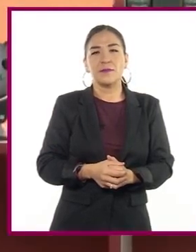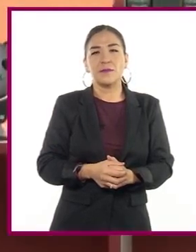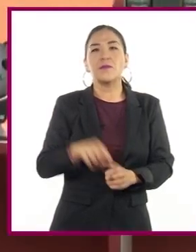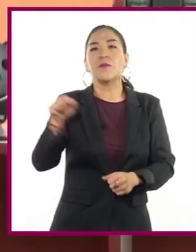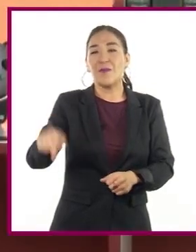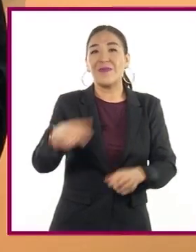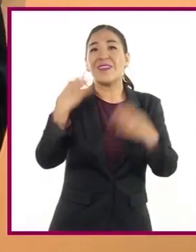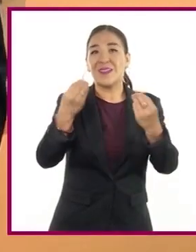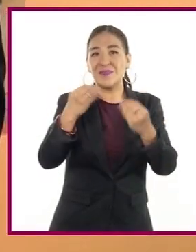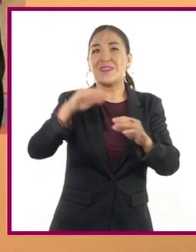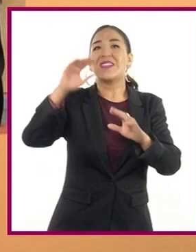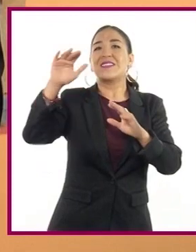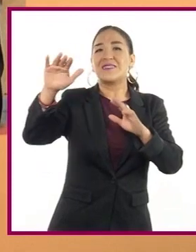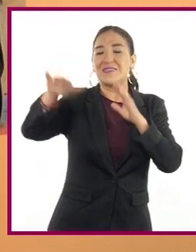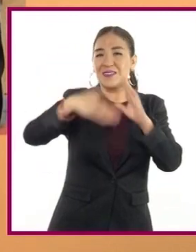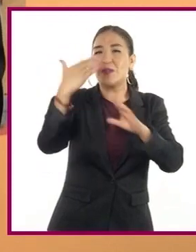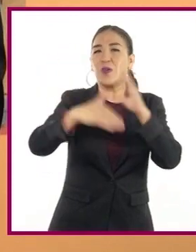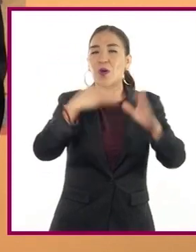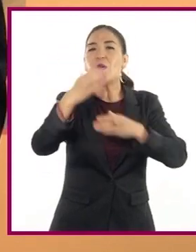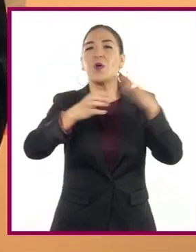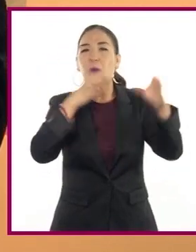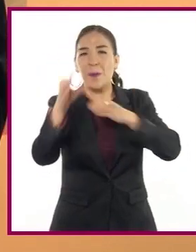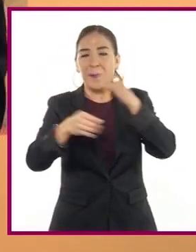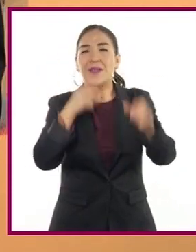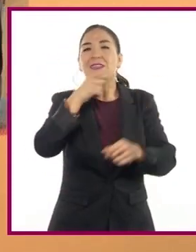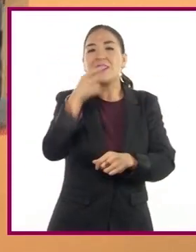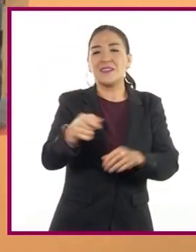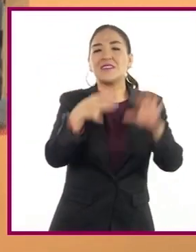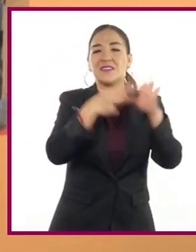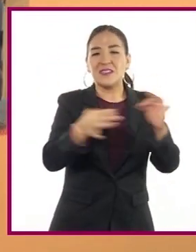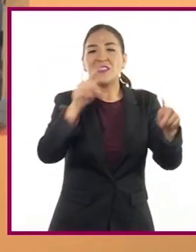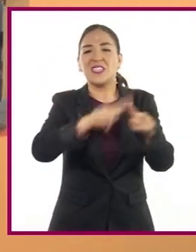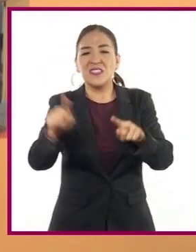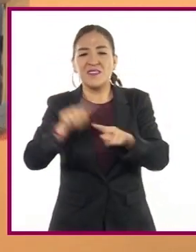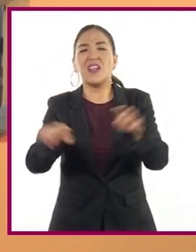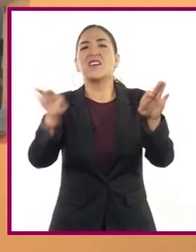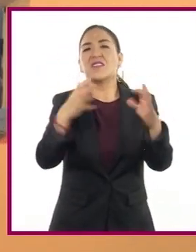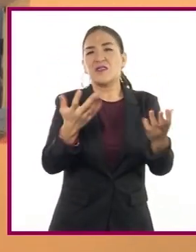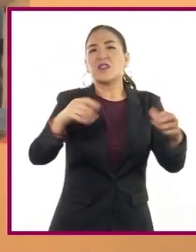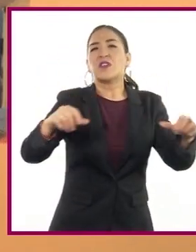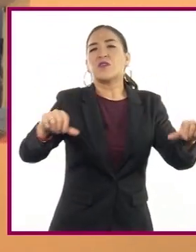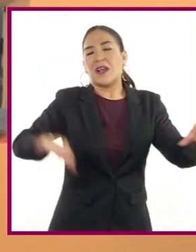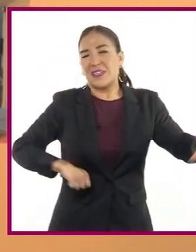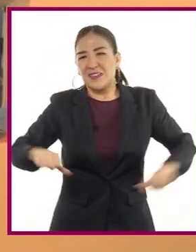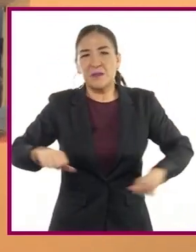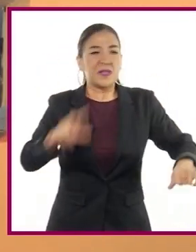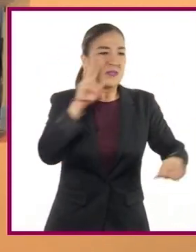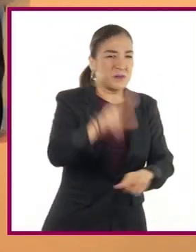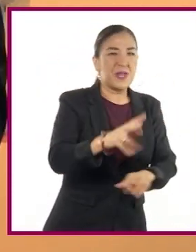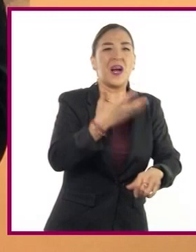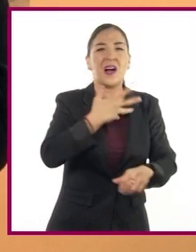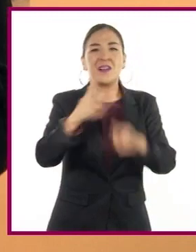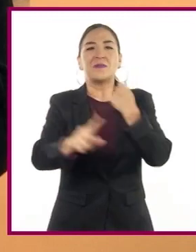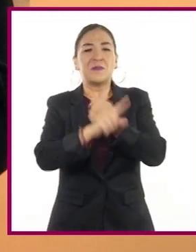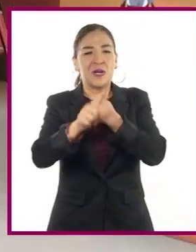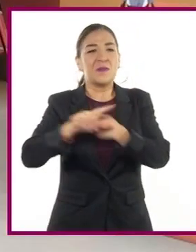Llegaron muchos comentarios en donde nos indican diversas situaciones que observan las alumnas y los alumnos.